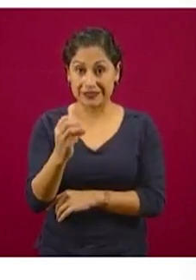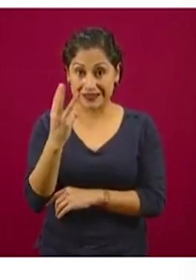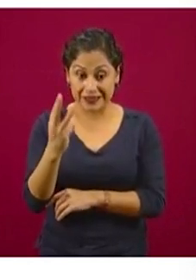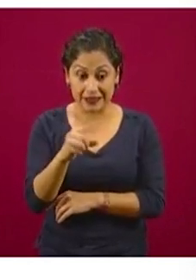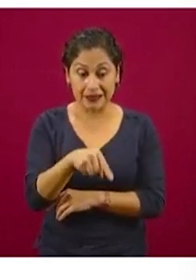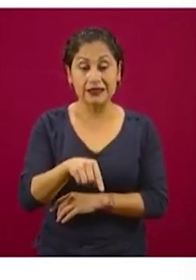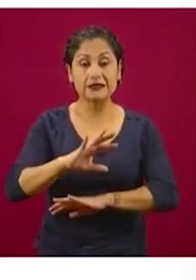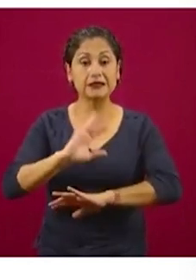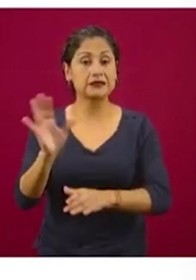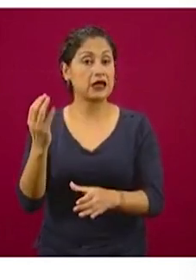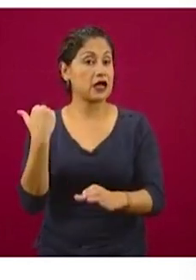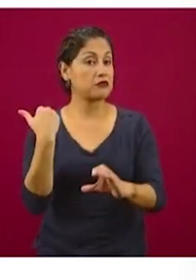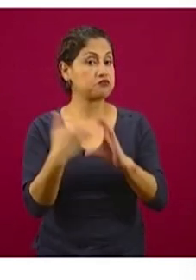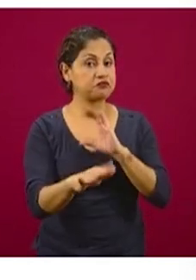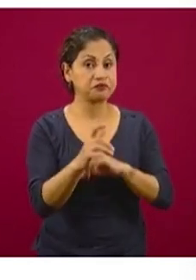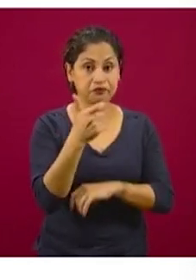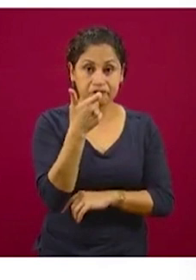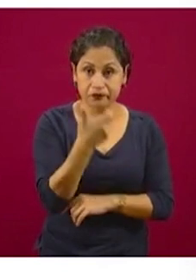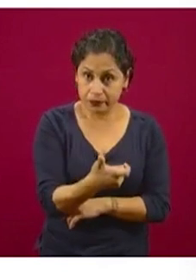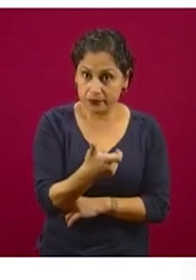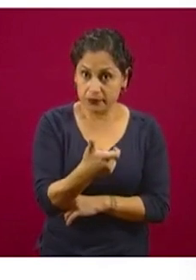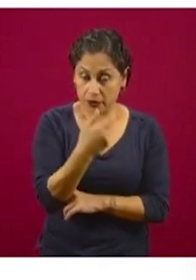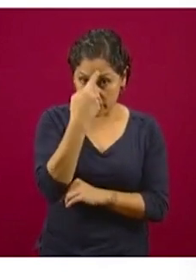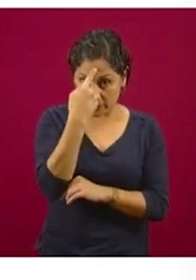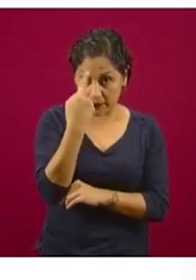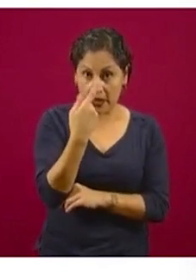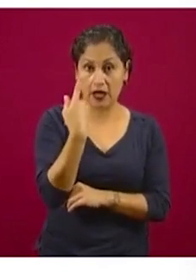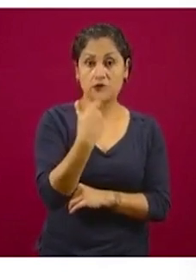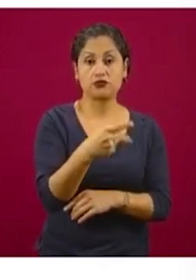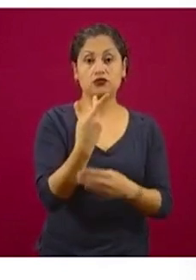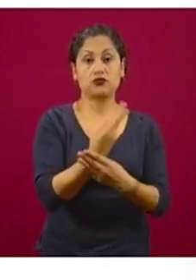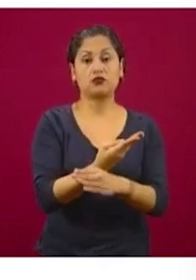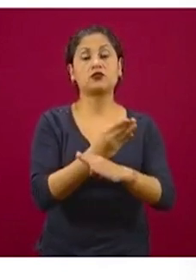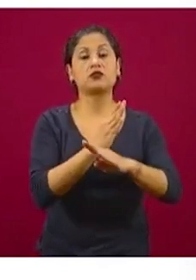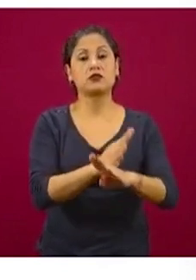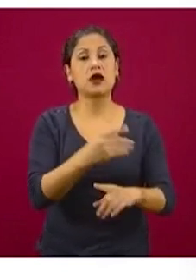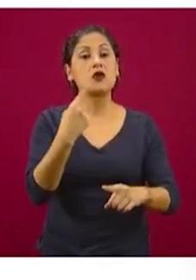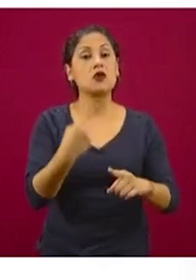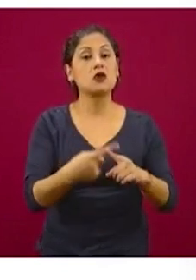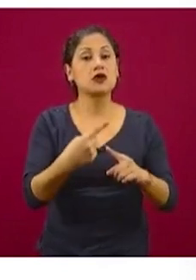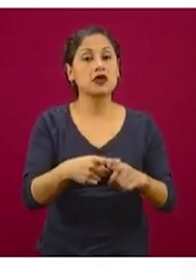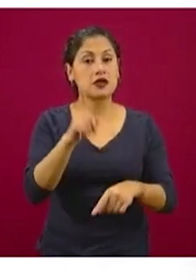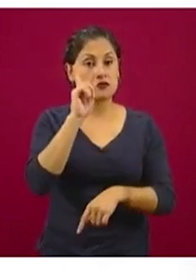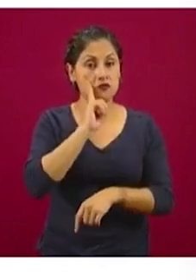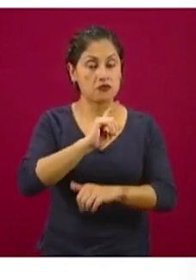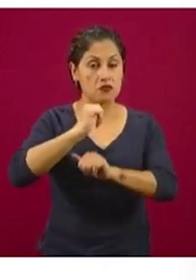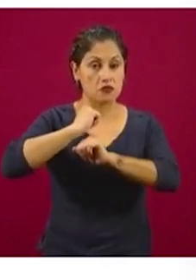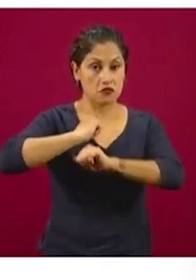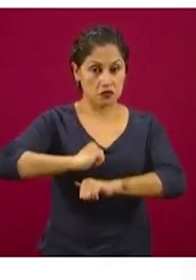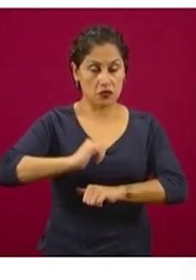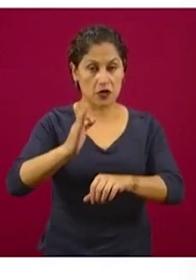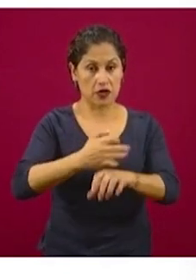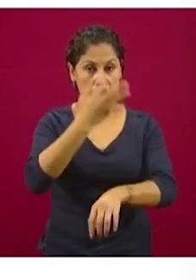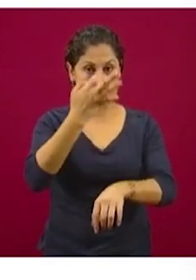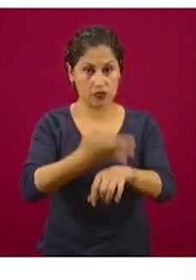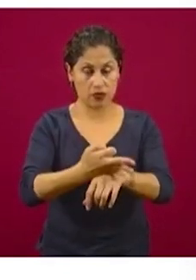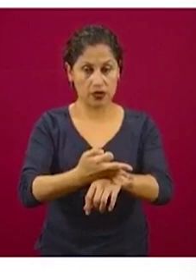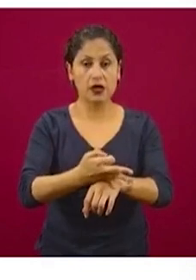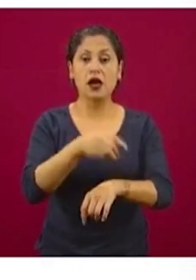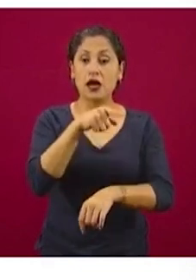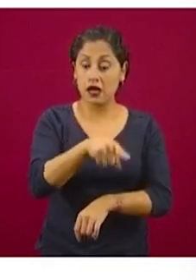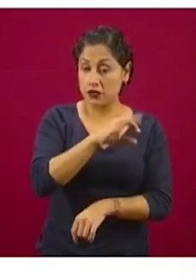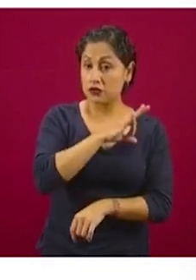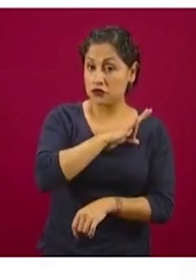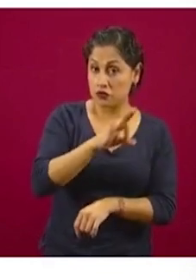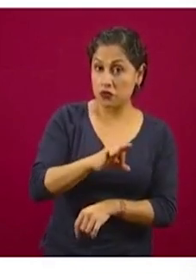transfirieron los recursos a cuentas bancarias a nombre de las tesoreras para que puedan disponer de todos estos